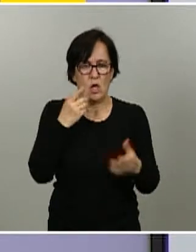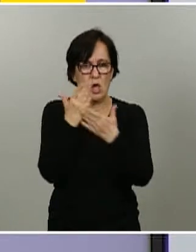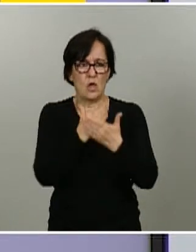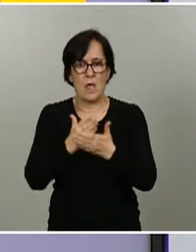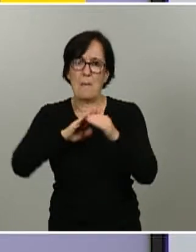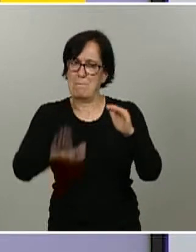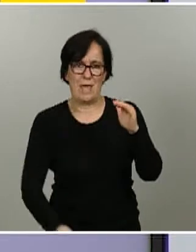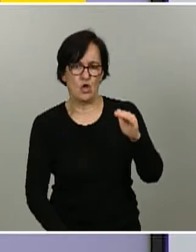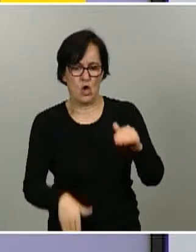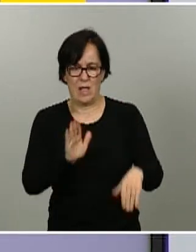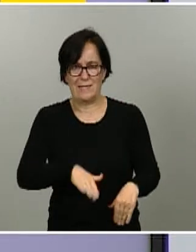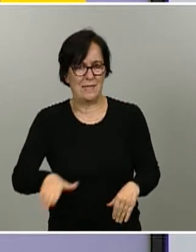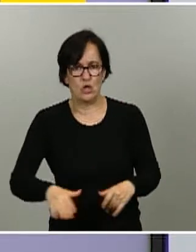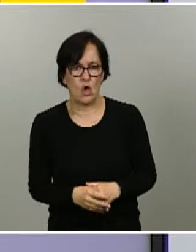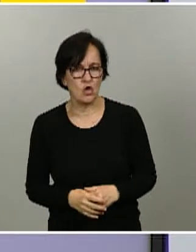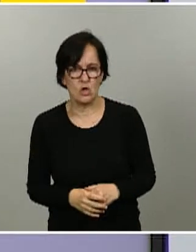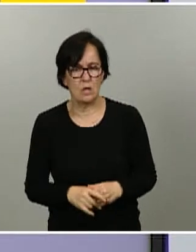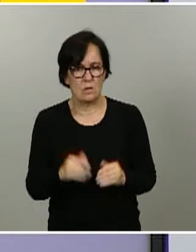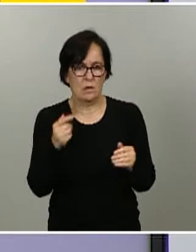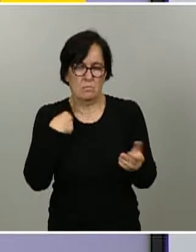niños, es más pequeña.